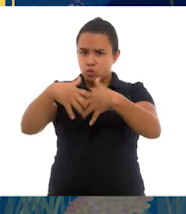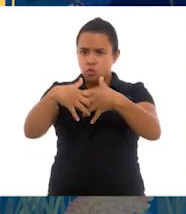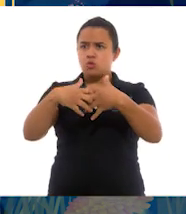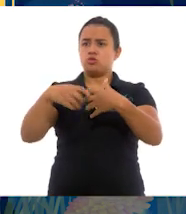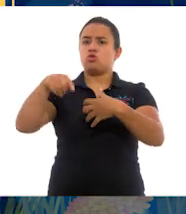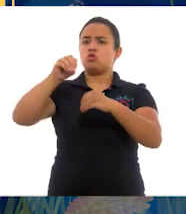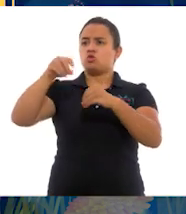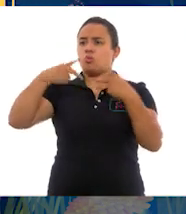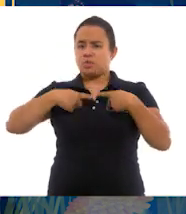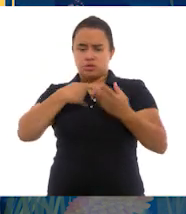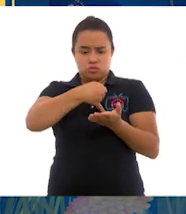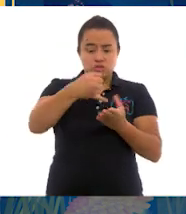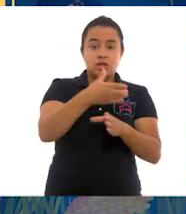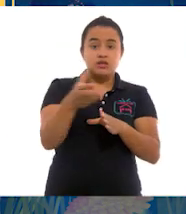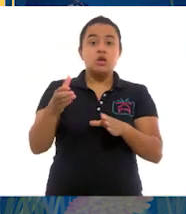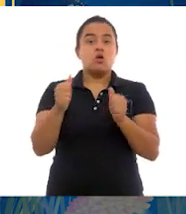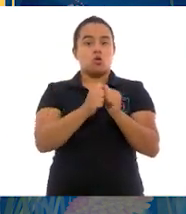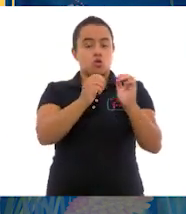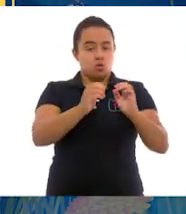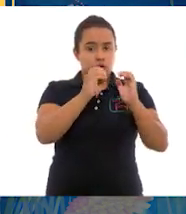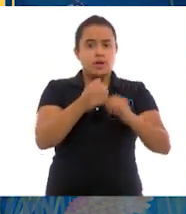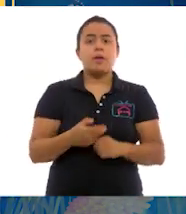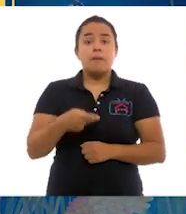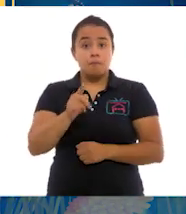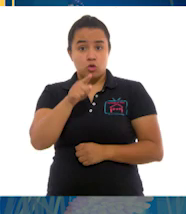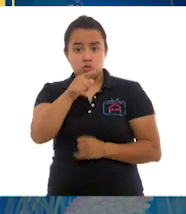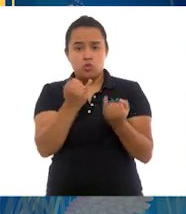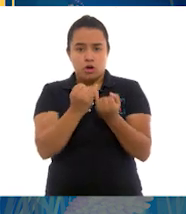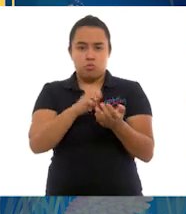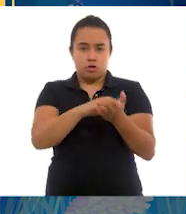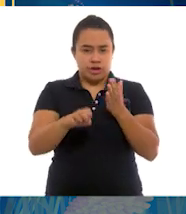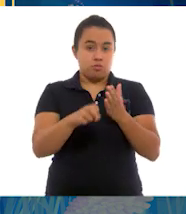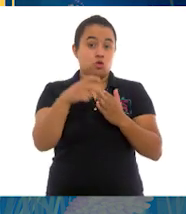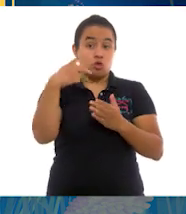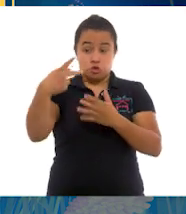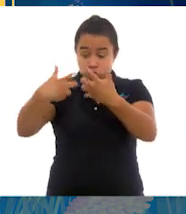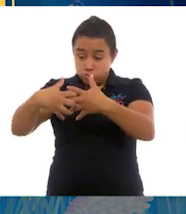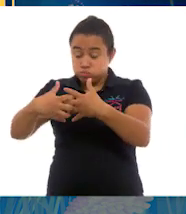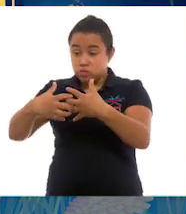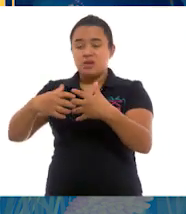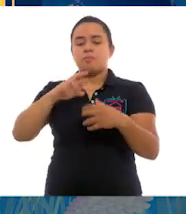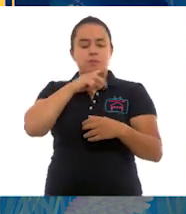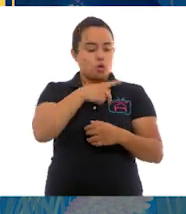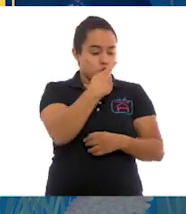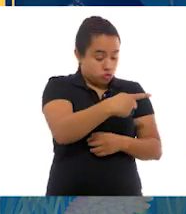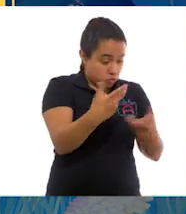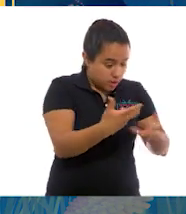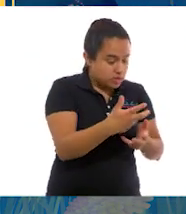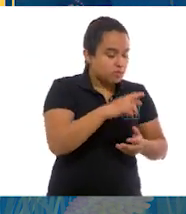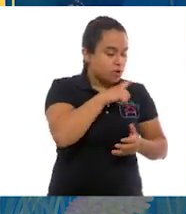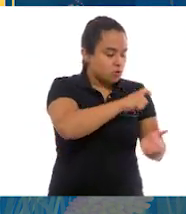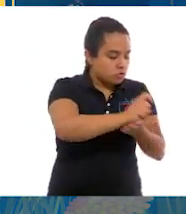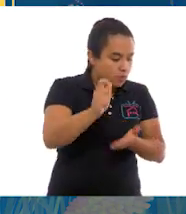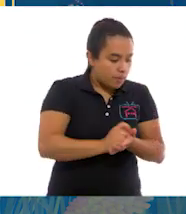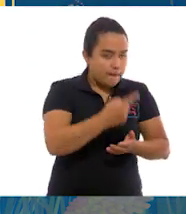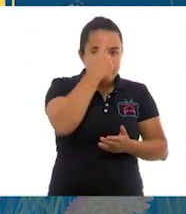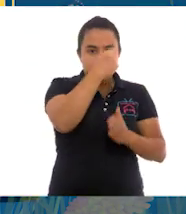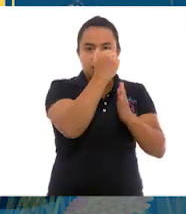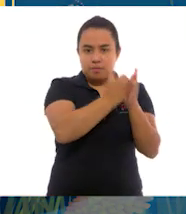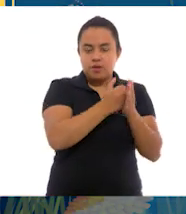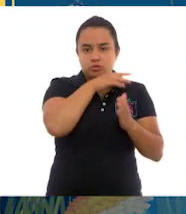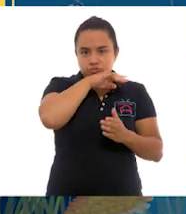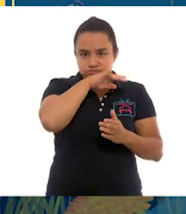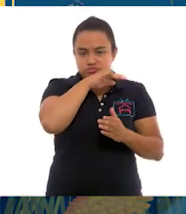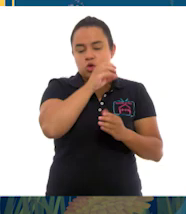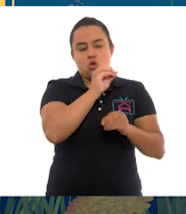puedes contribuir. Modera tu consumo y compra lo que se produce localmente. Entre más seamos los que demandemos productos con bajo